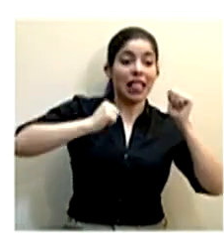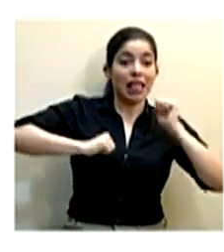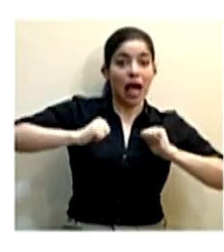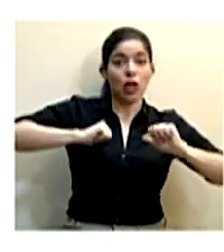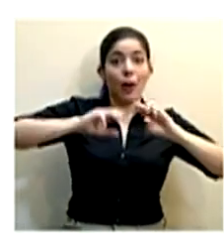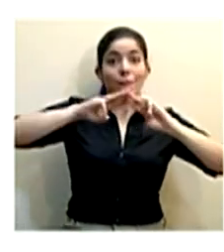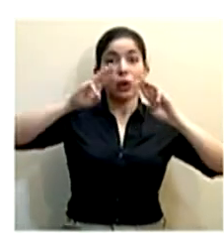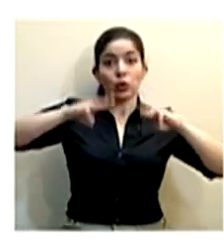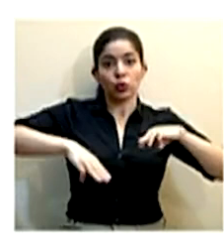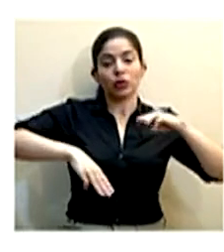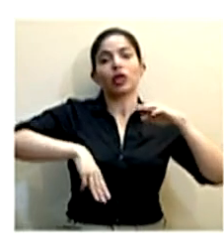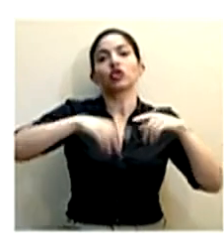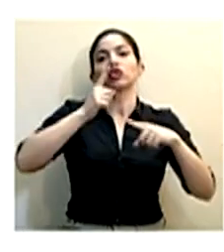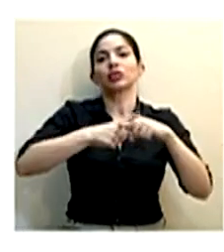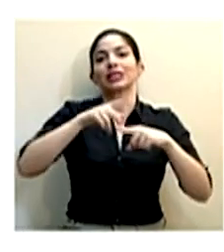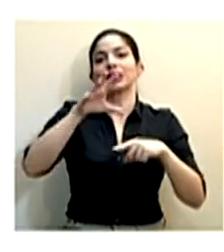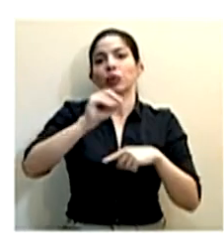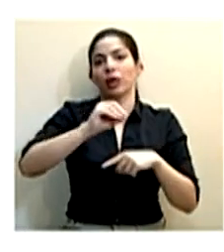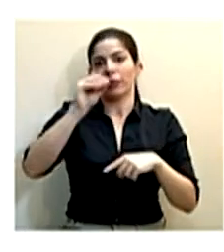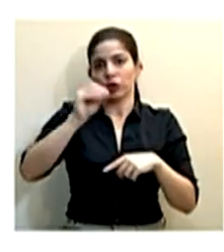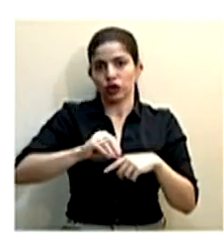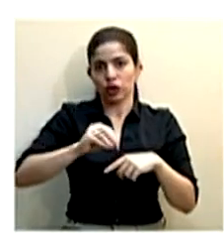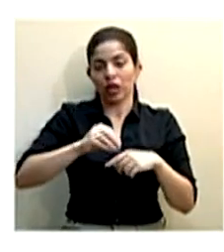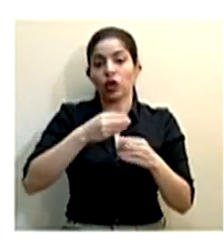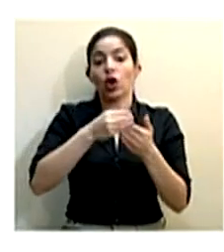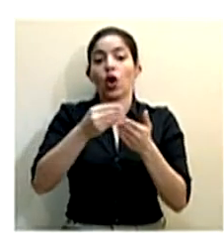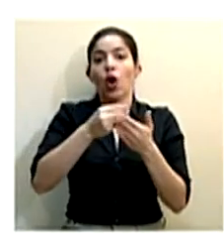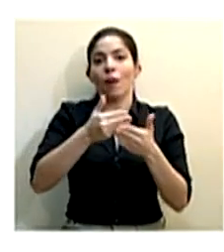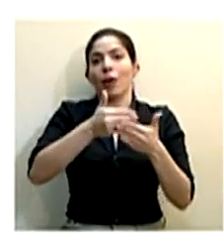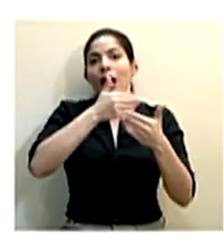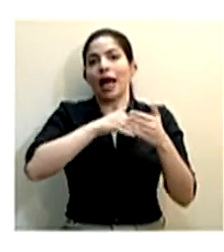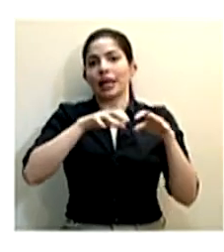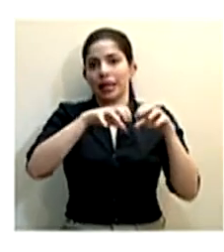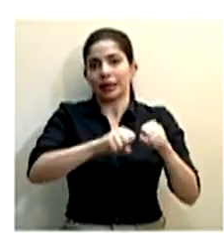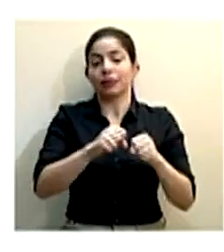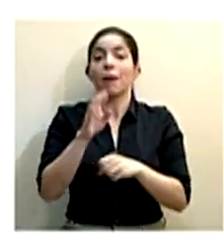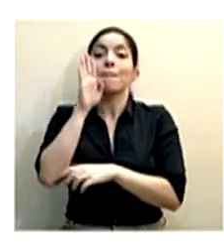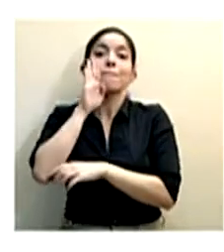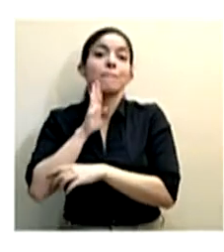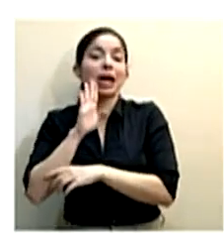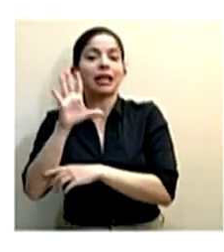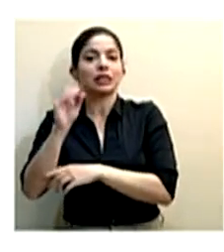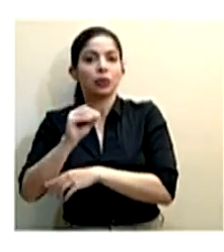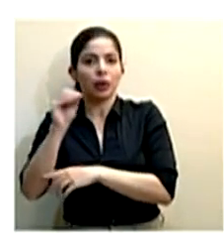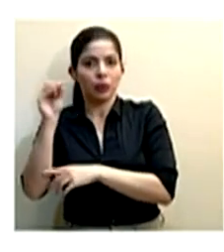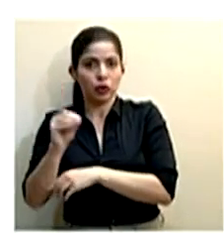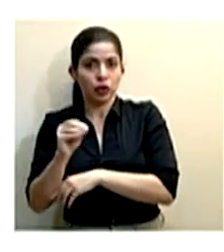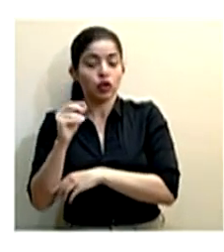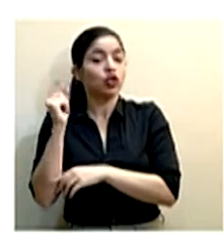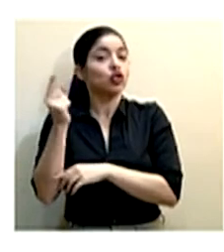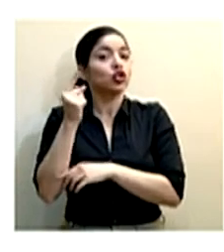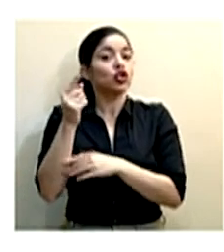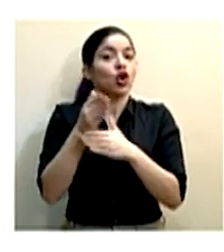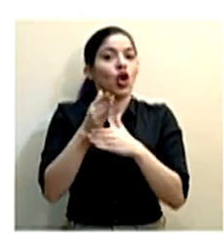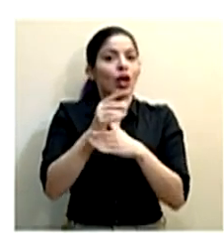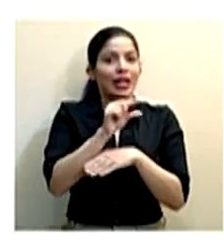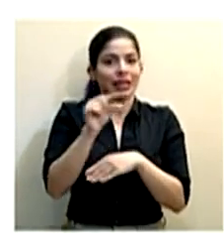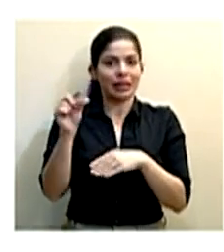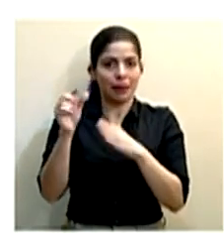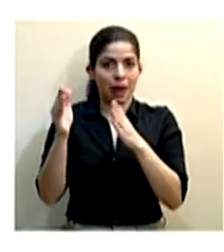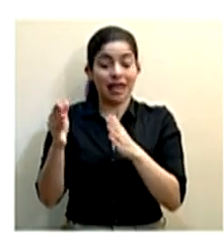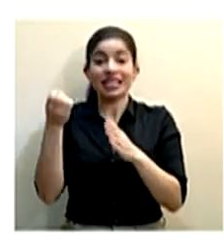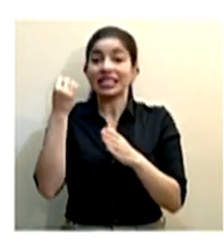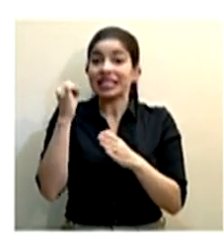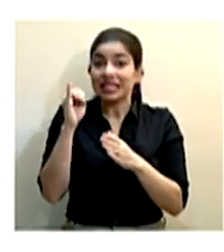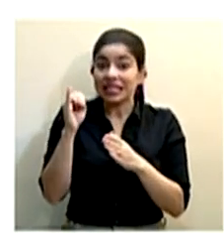y museos al 50 por ciento con entrada de compra previa, bares al 50 por ciento solo entre semana. Si